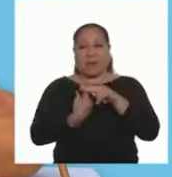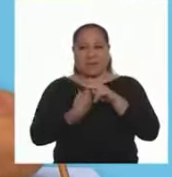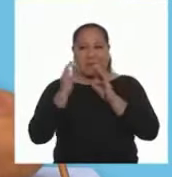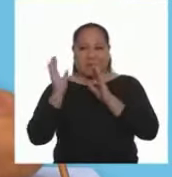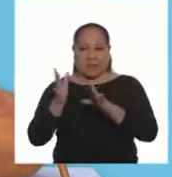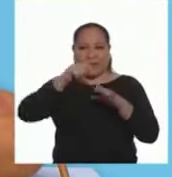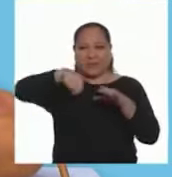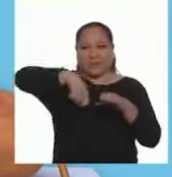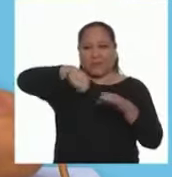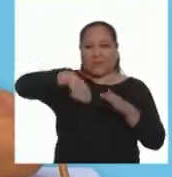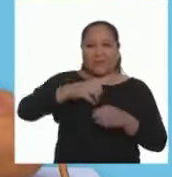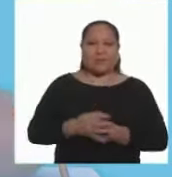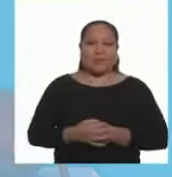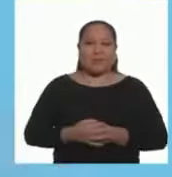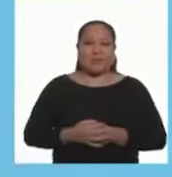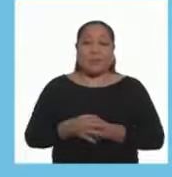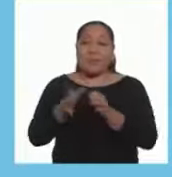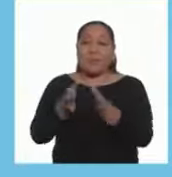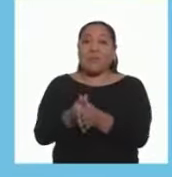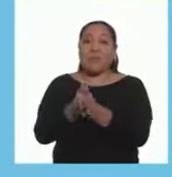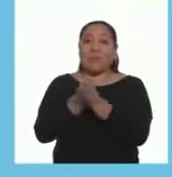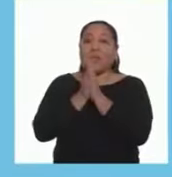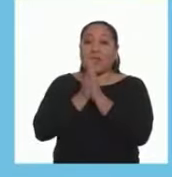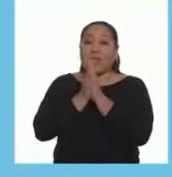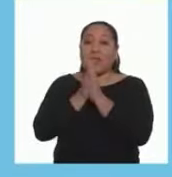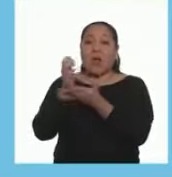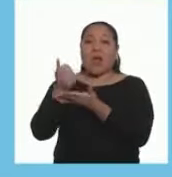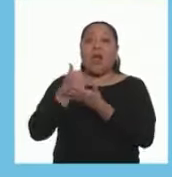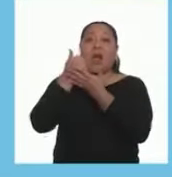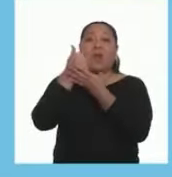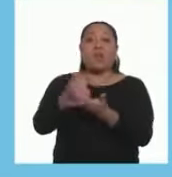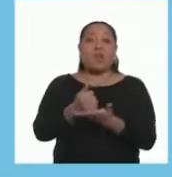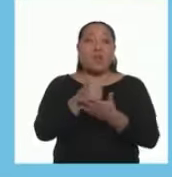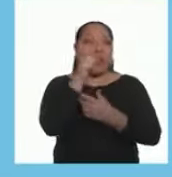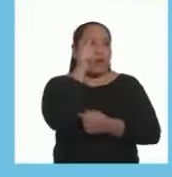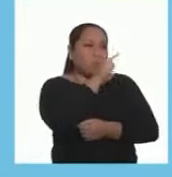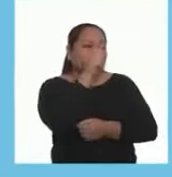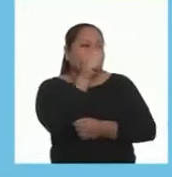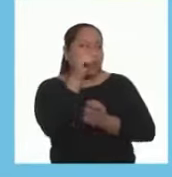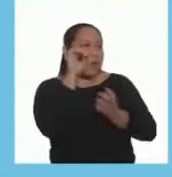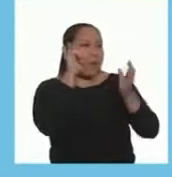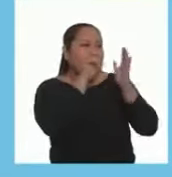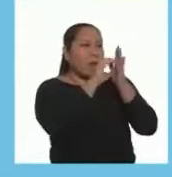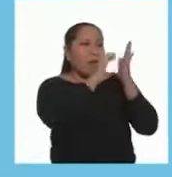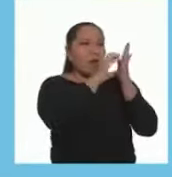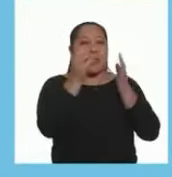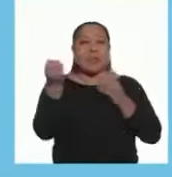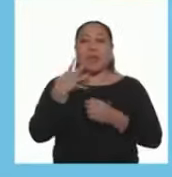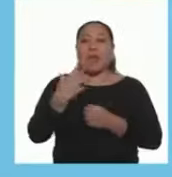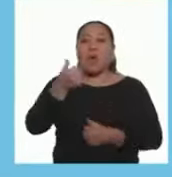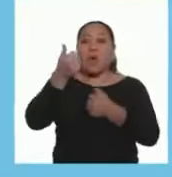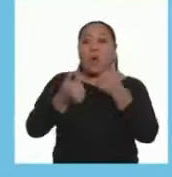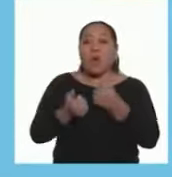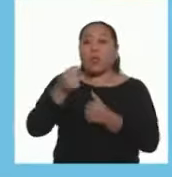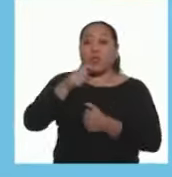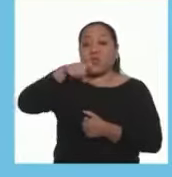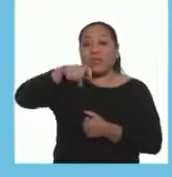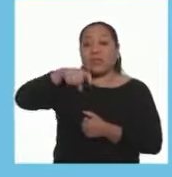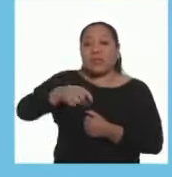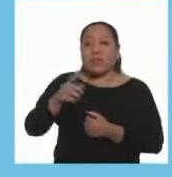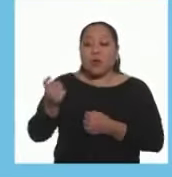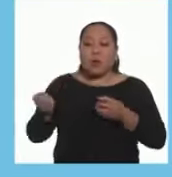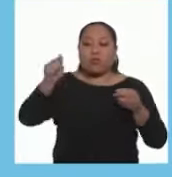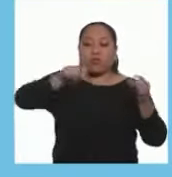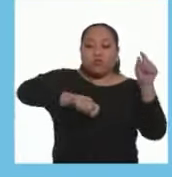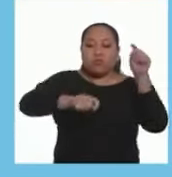Comiencen con la preparación Pídanle que con ayuda de la receta Vaya nombrando